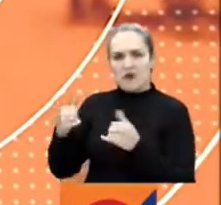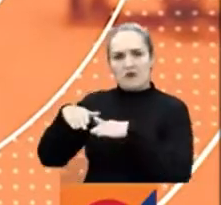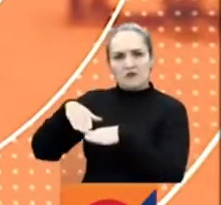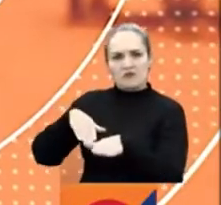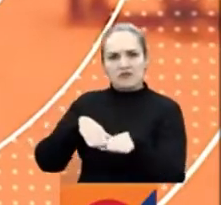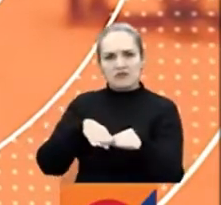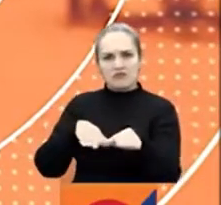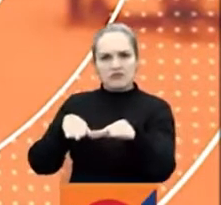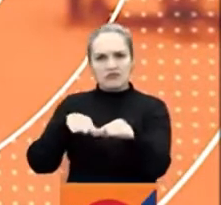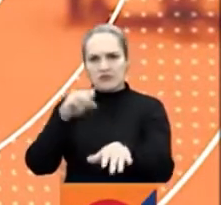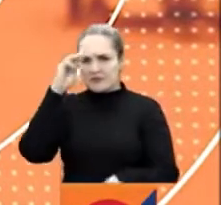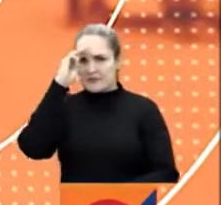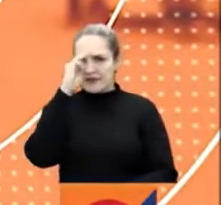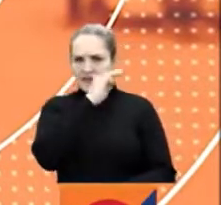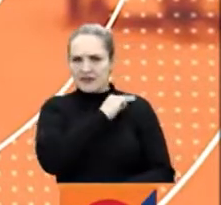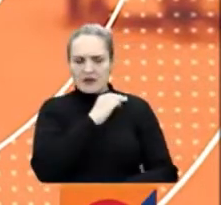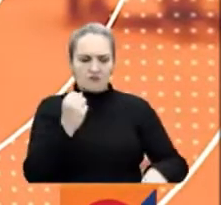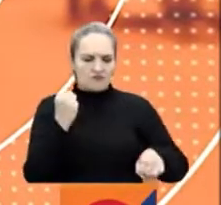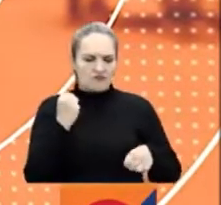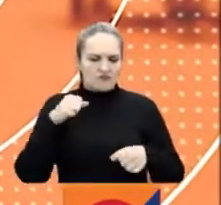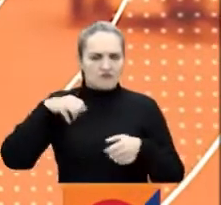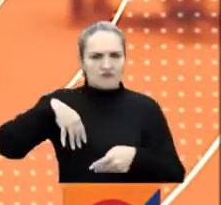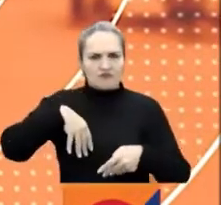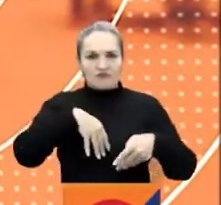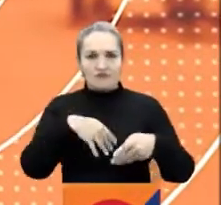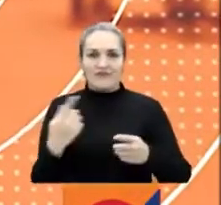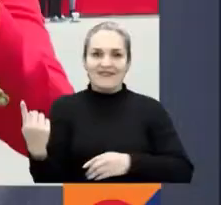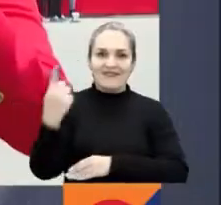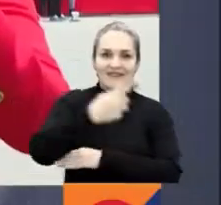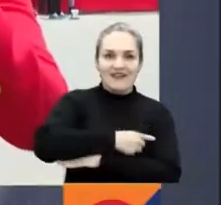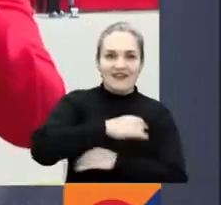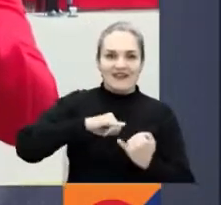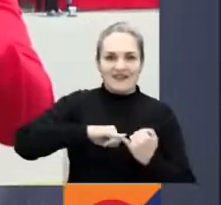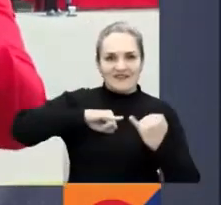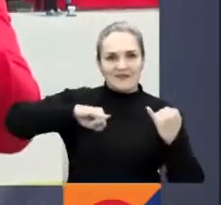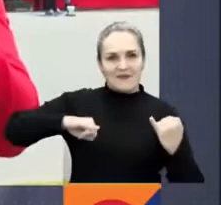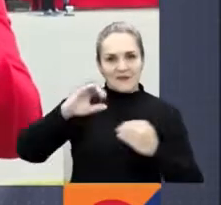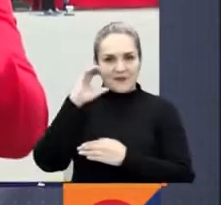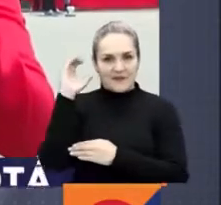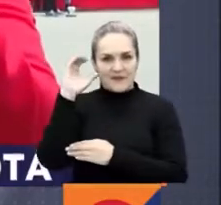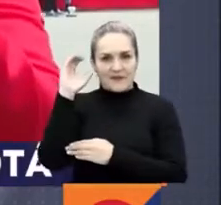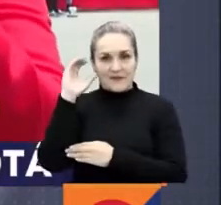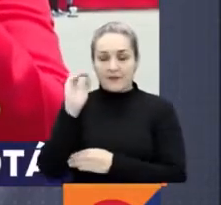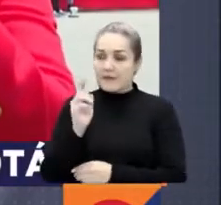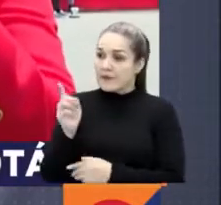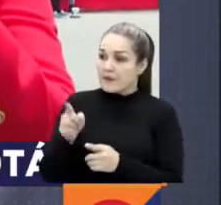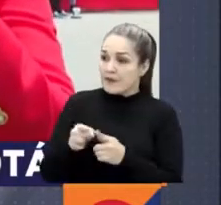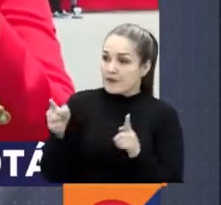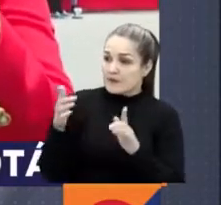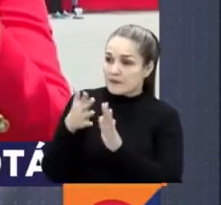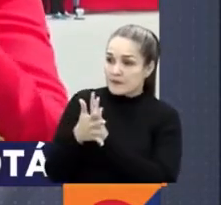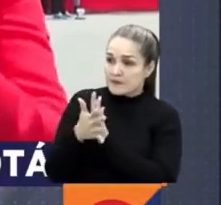militar del 20 de julio. Hoy conmemoramos el Día de la Independencia. Estefany Valencia, con más detalles. Adelante, Estefany.